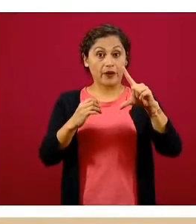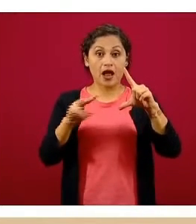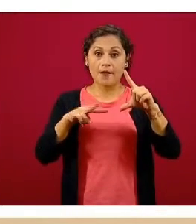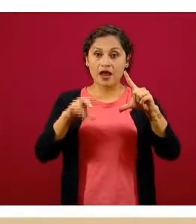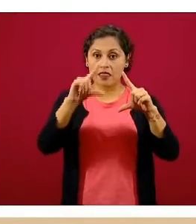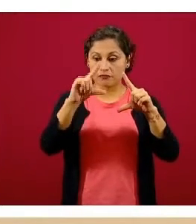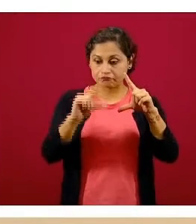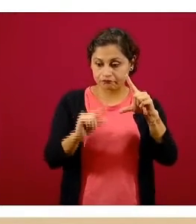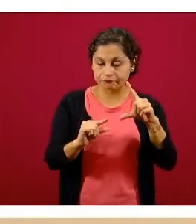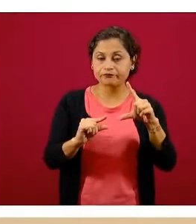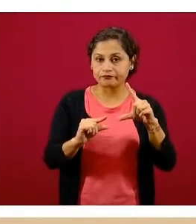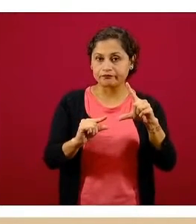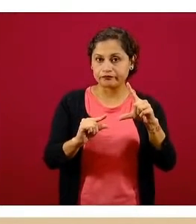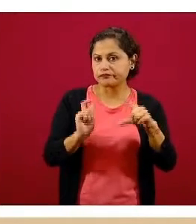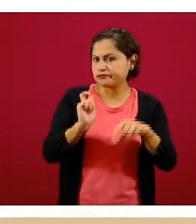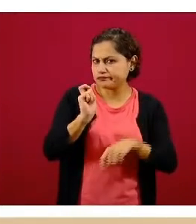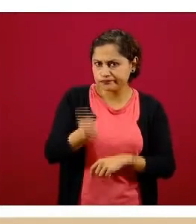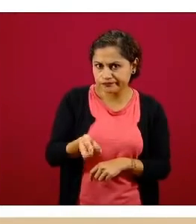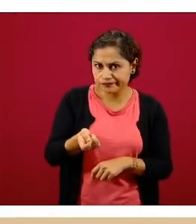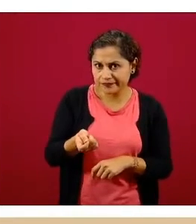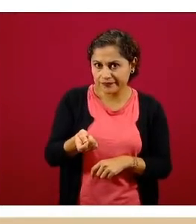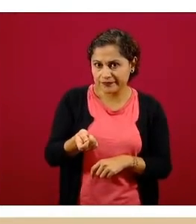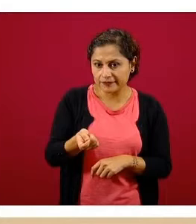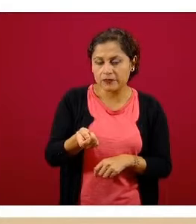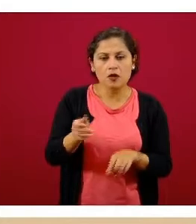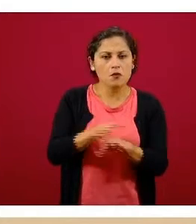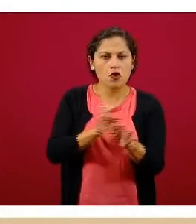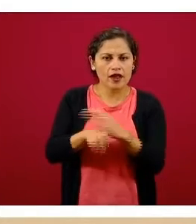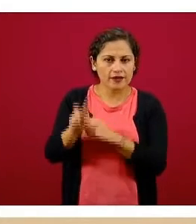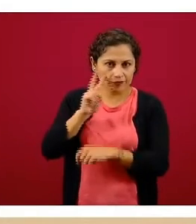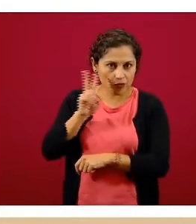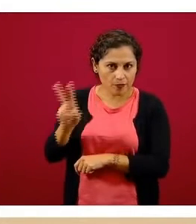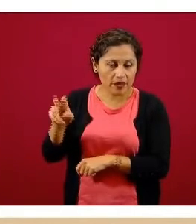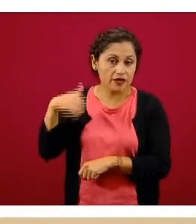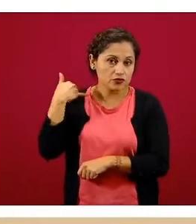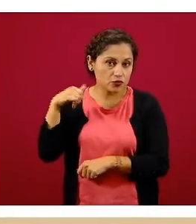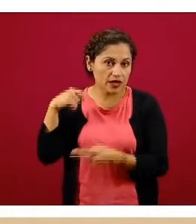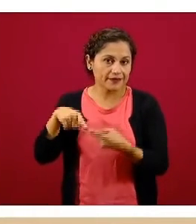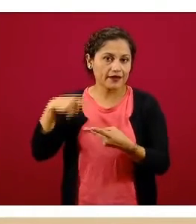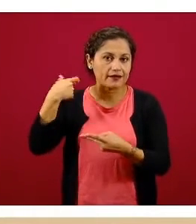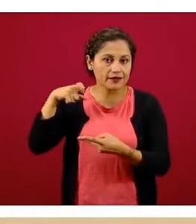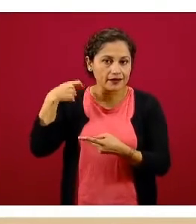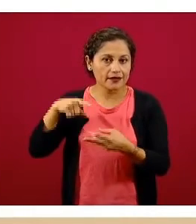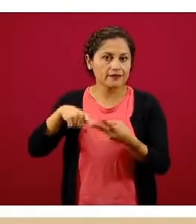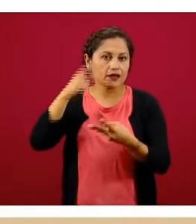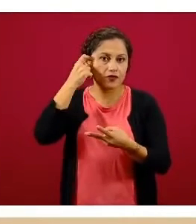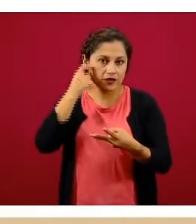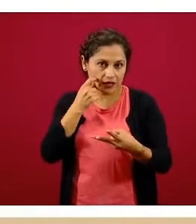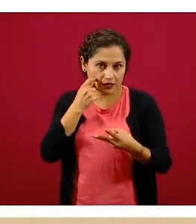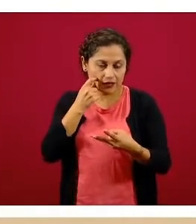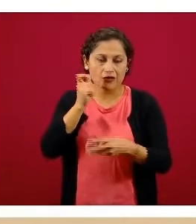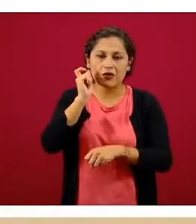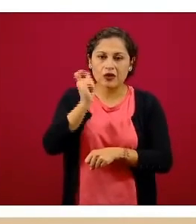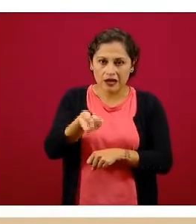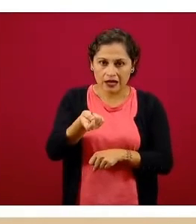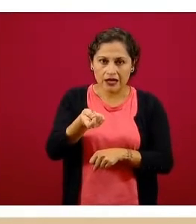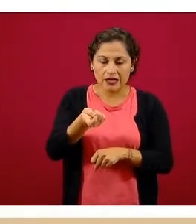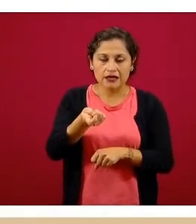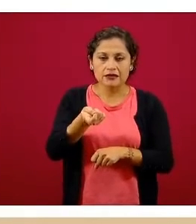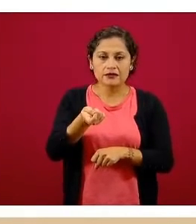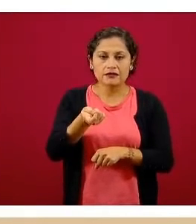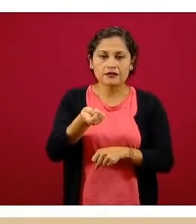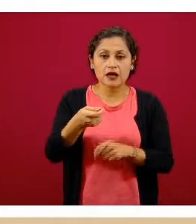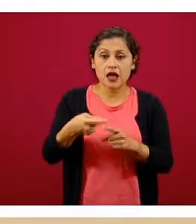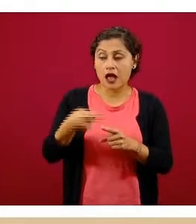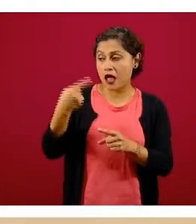encima de la barra verde, como pudiera ser Yucatán, como pudiera ser Querétaro, como pudiera ser Guerrero, significa que entonces en las